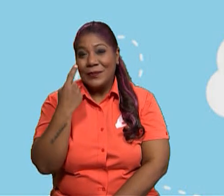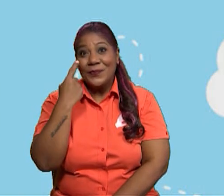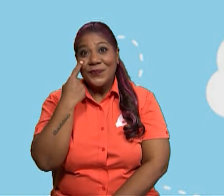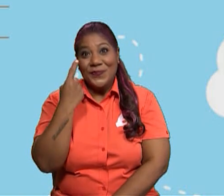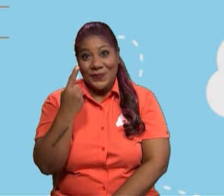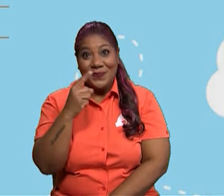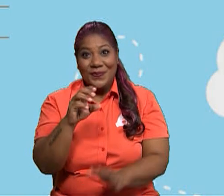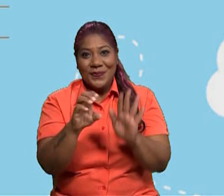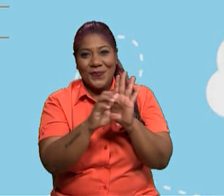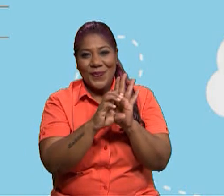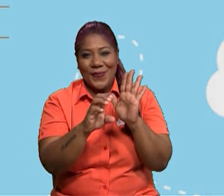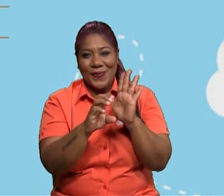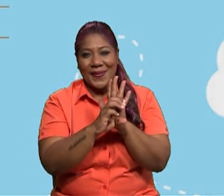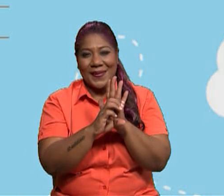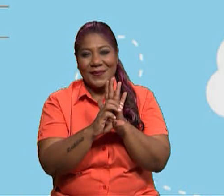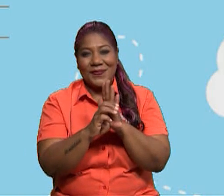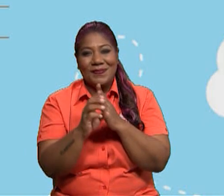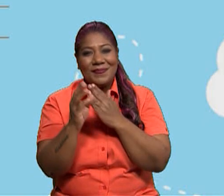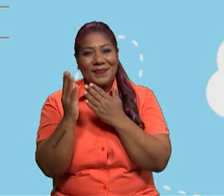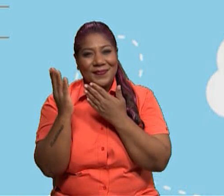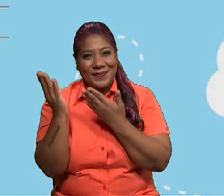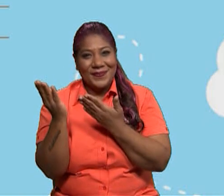en el siguiente recuadro.